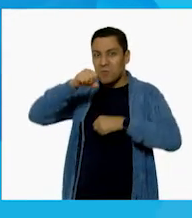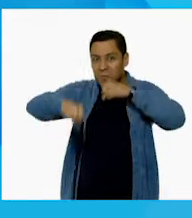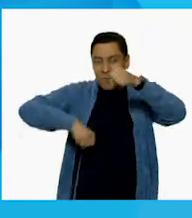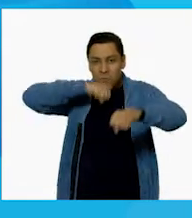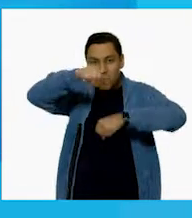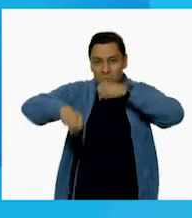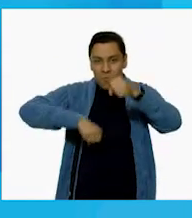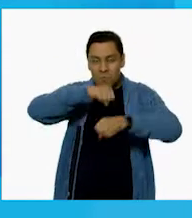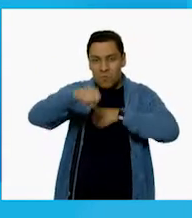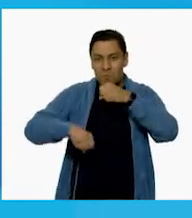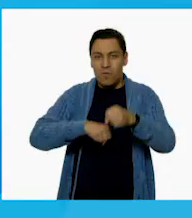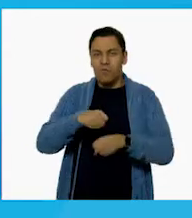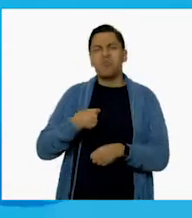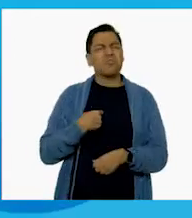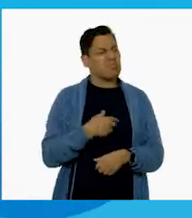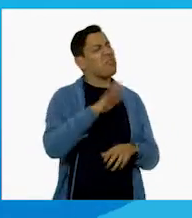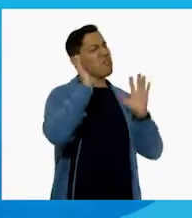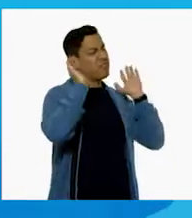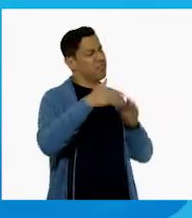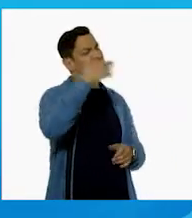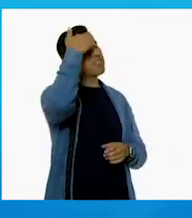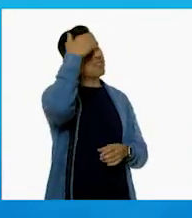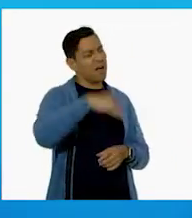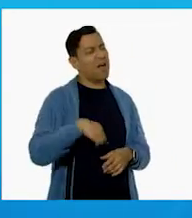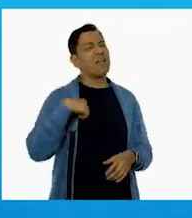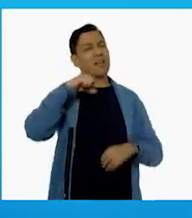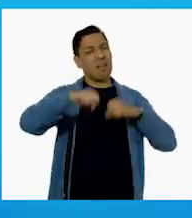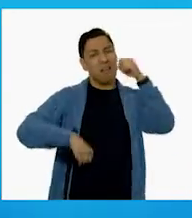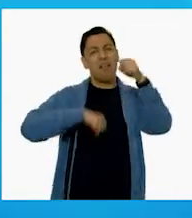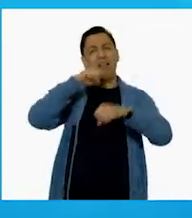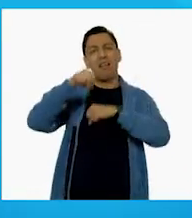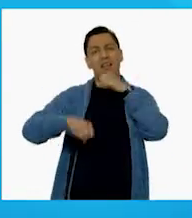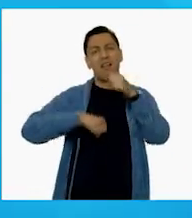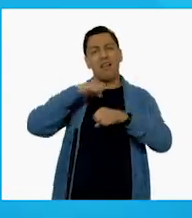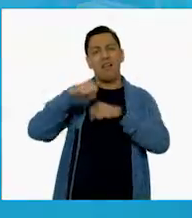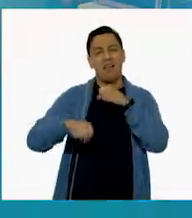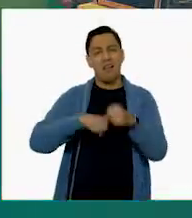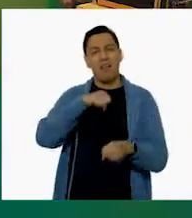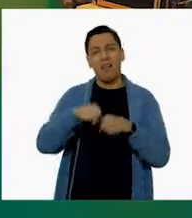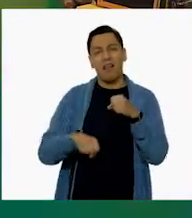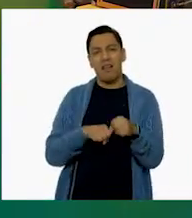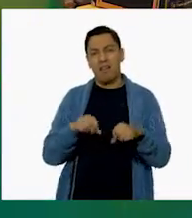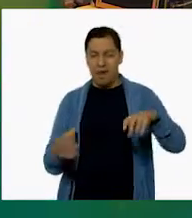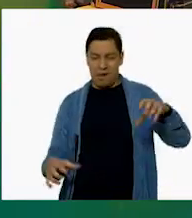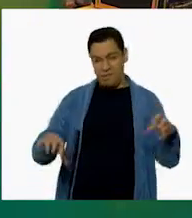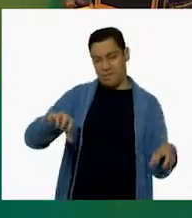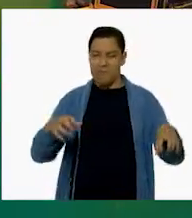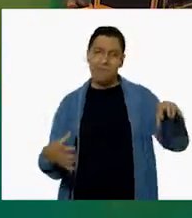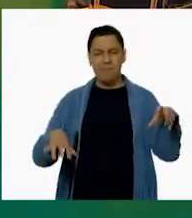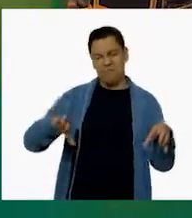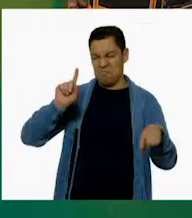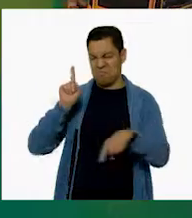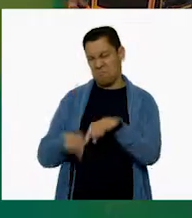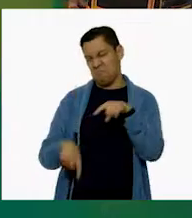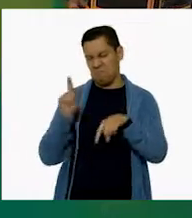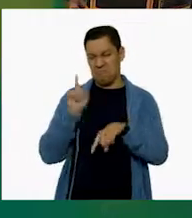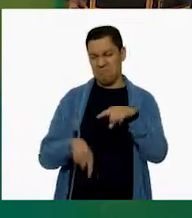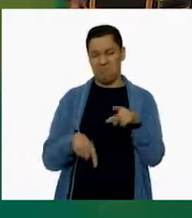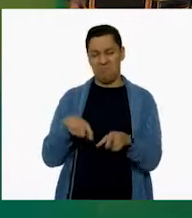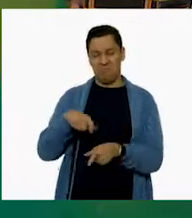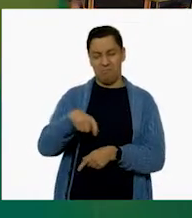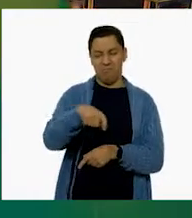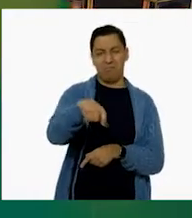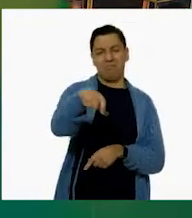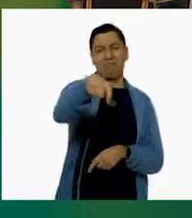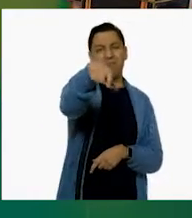Yo también ya sé andar en bicicleta. Ya hasta le quité las ruedas traseras. ¿En serio? Sí,